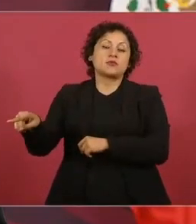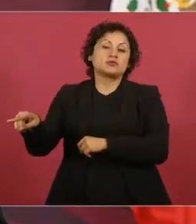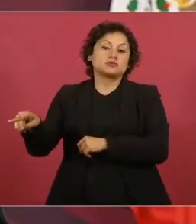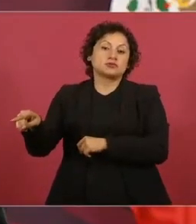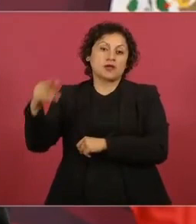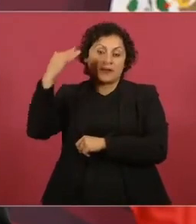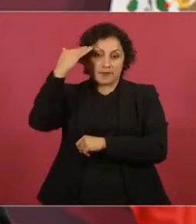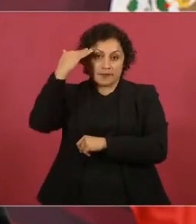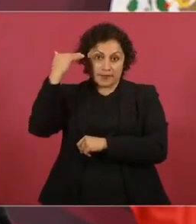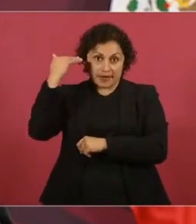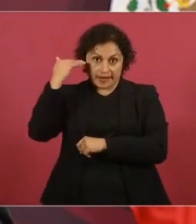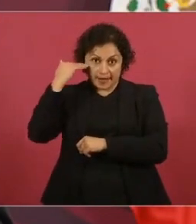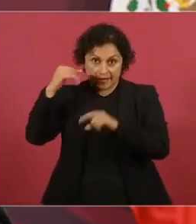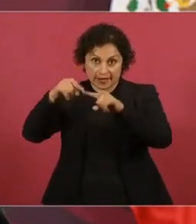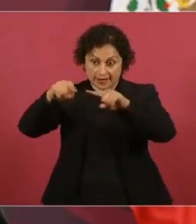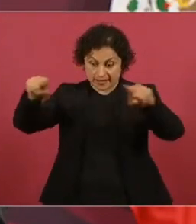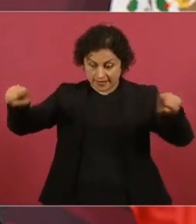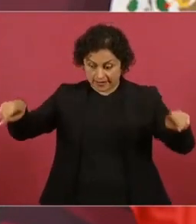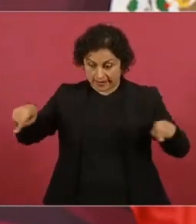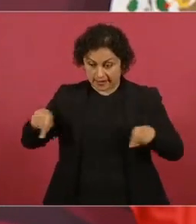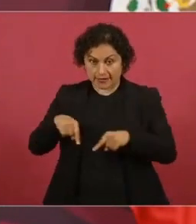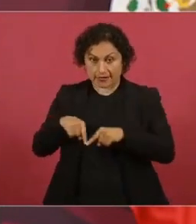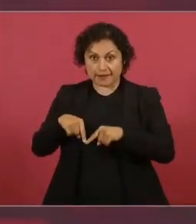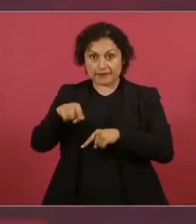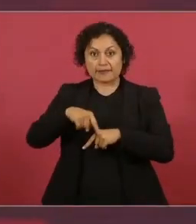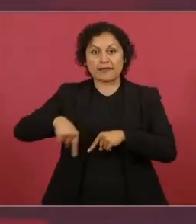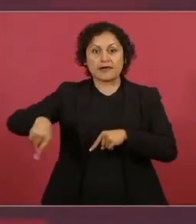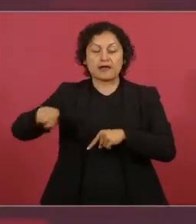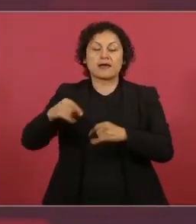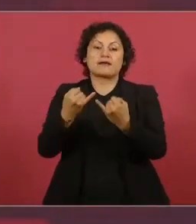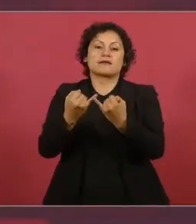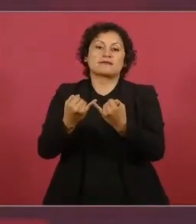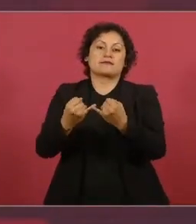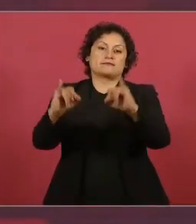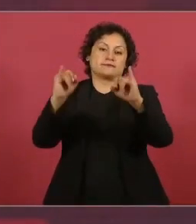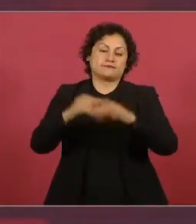entonces se me fue este